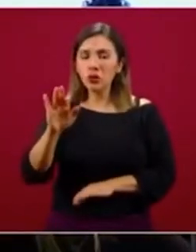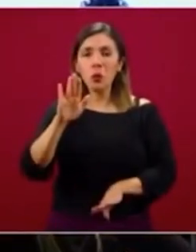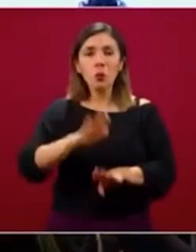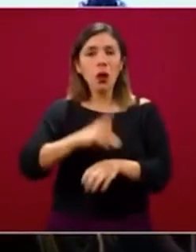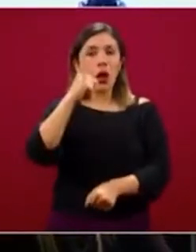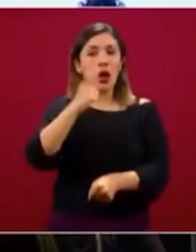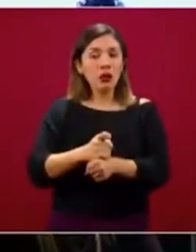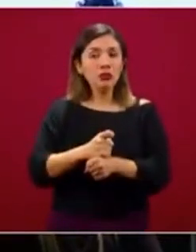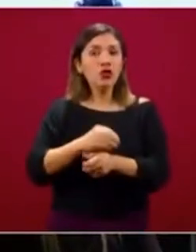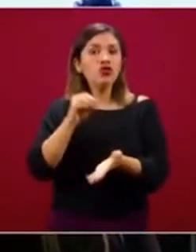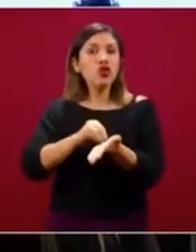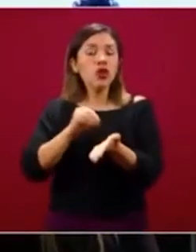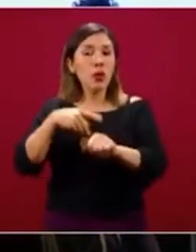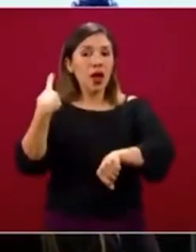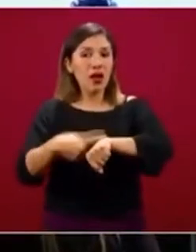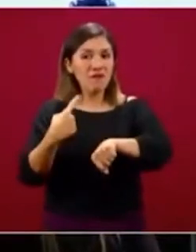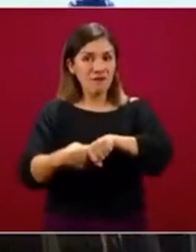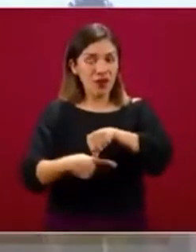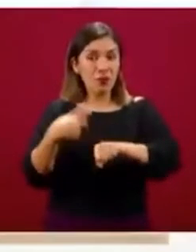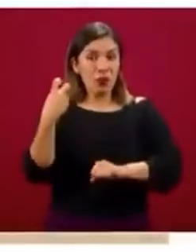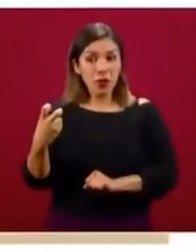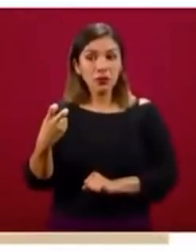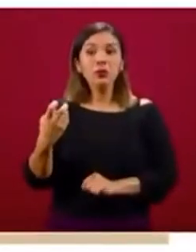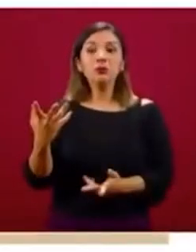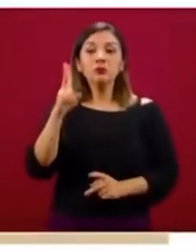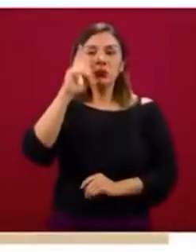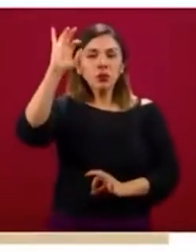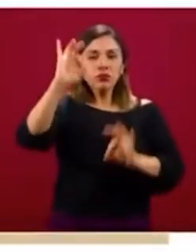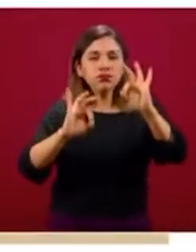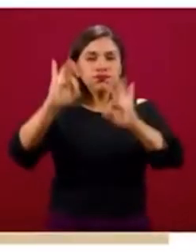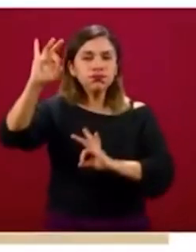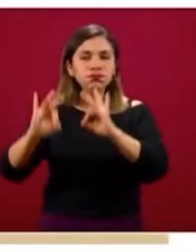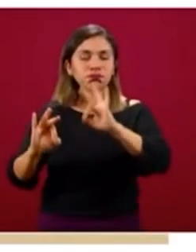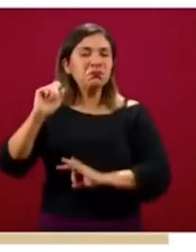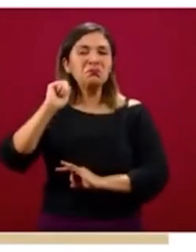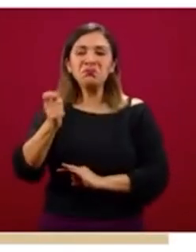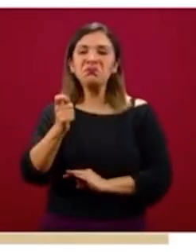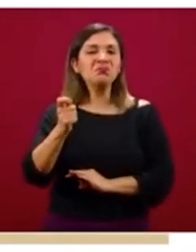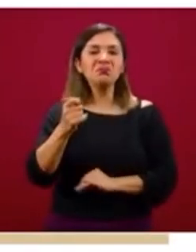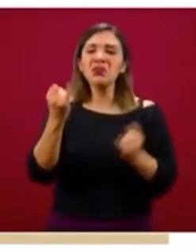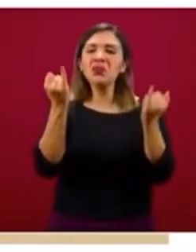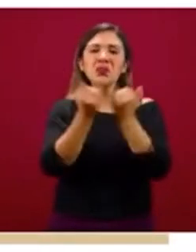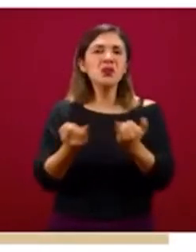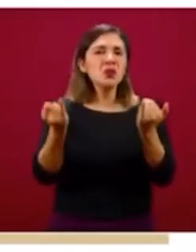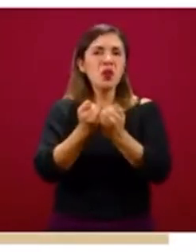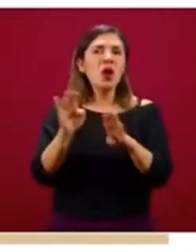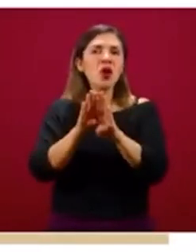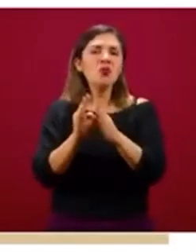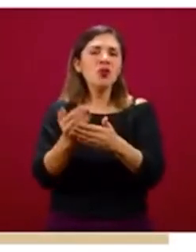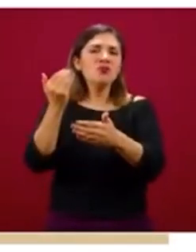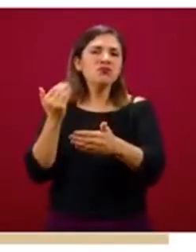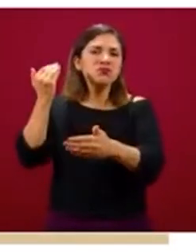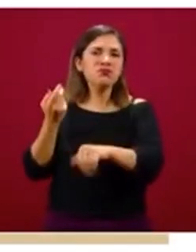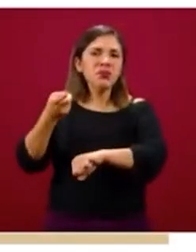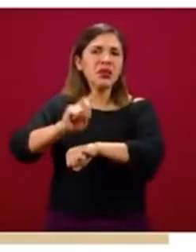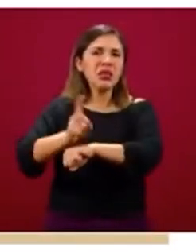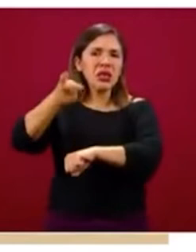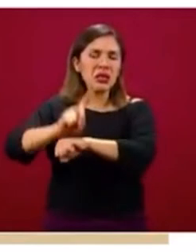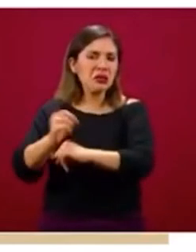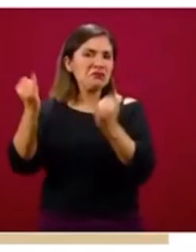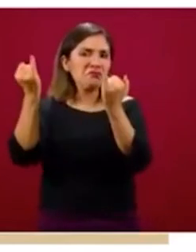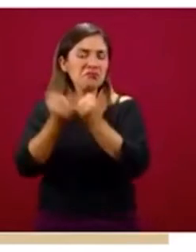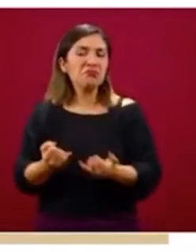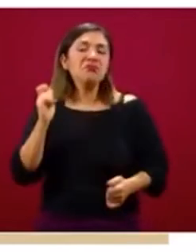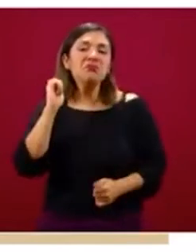de casos activos de la pandemia y si vemos los porcentajes prácticamente son similares a los que hemos visto en los últimos días,